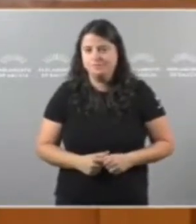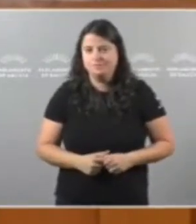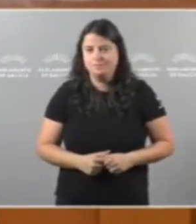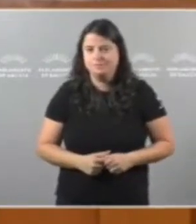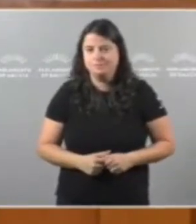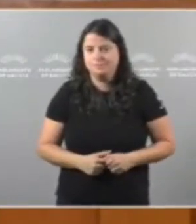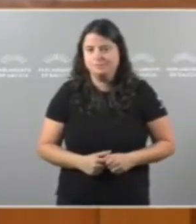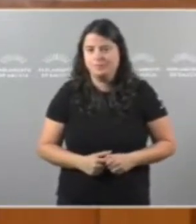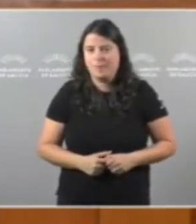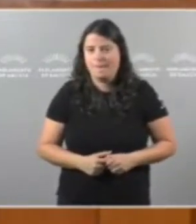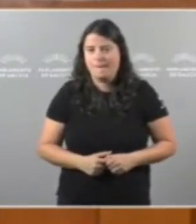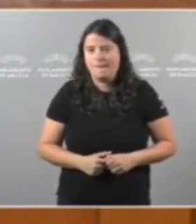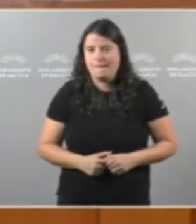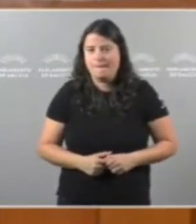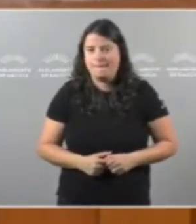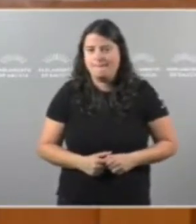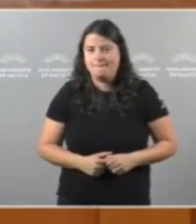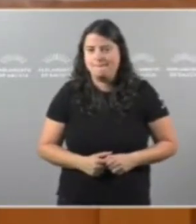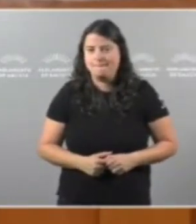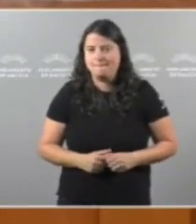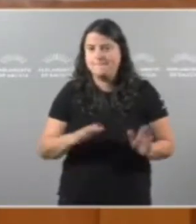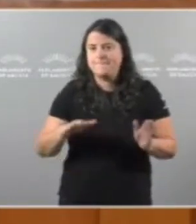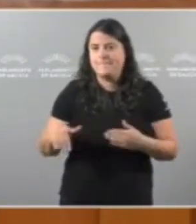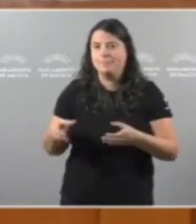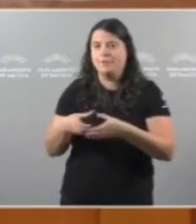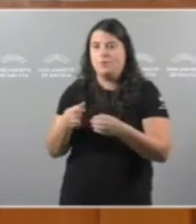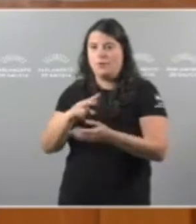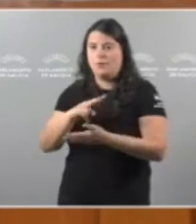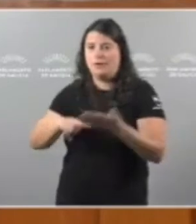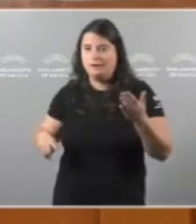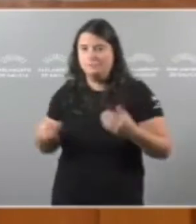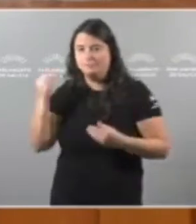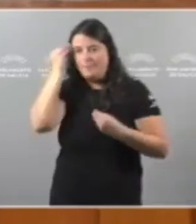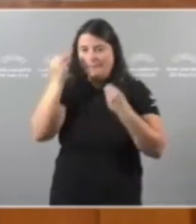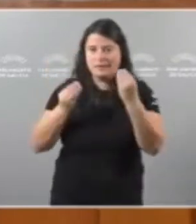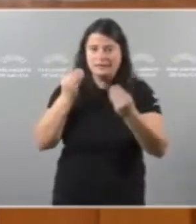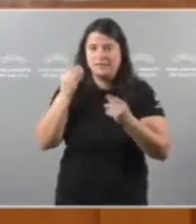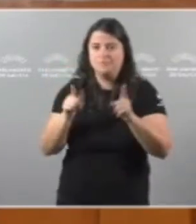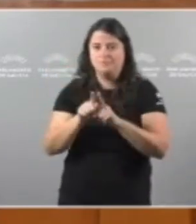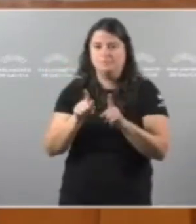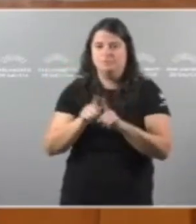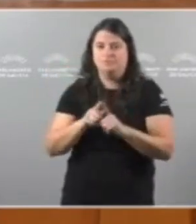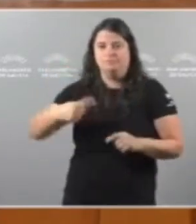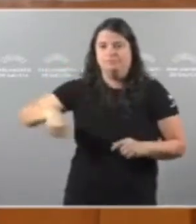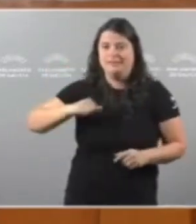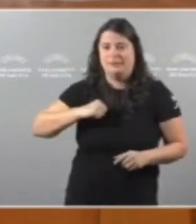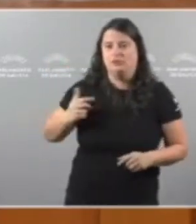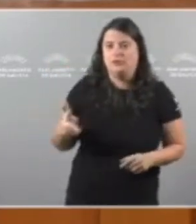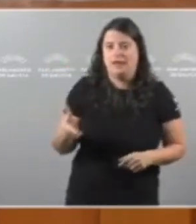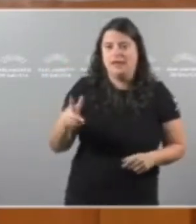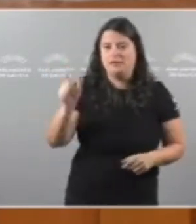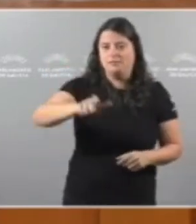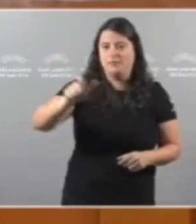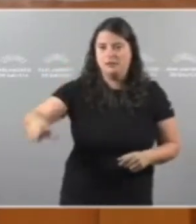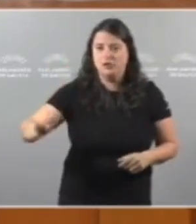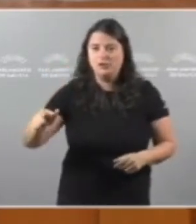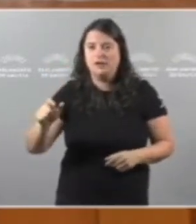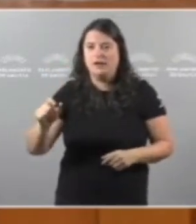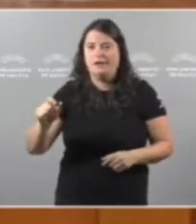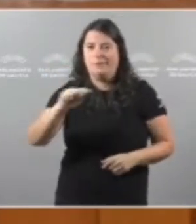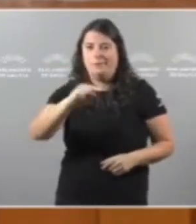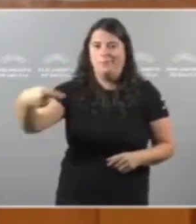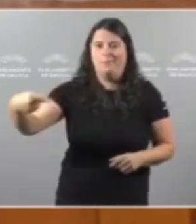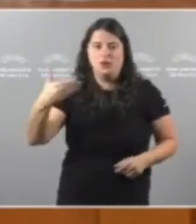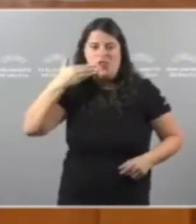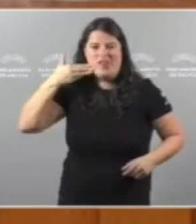E finalmente Un goberno do BNG Pensaría en que temos dereito A que a xente teña unha vivenda digna